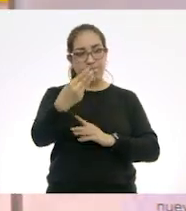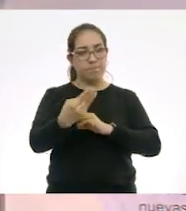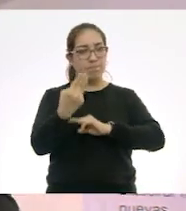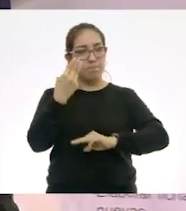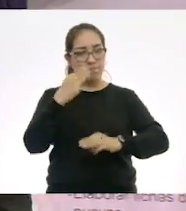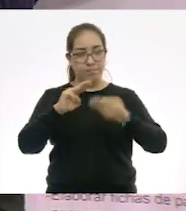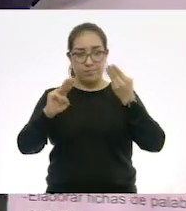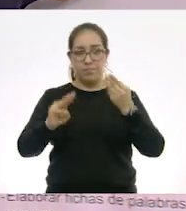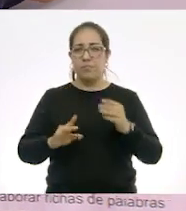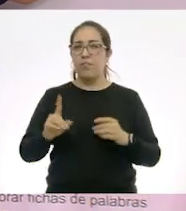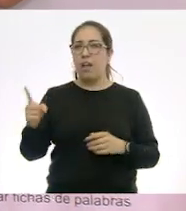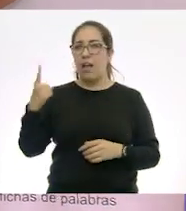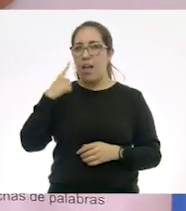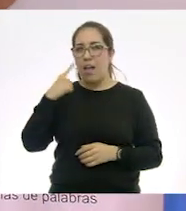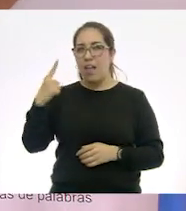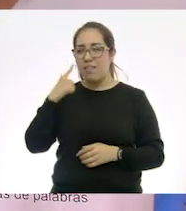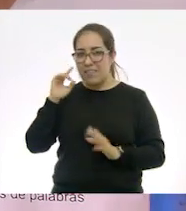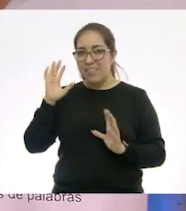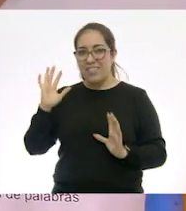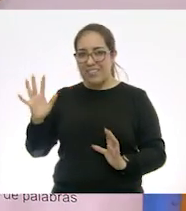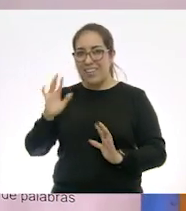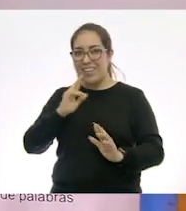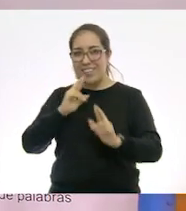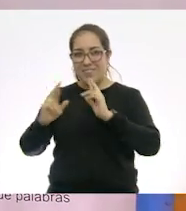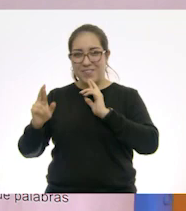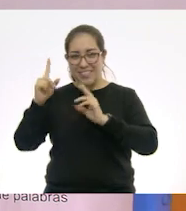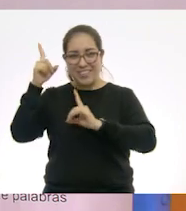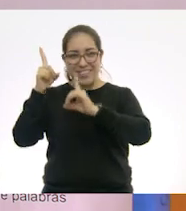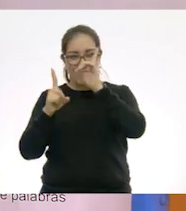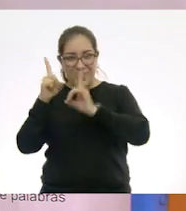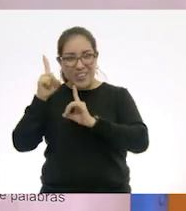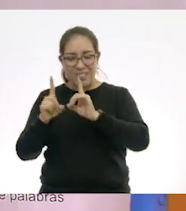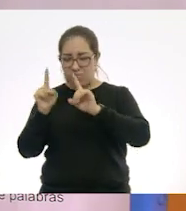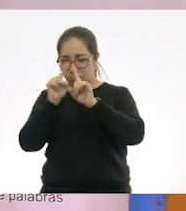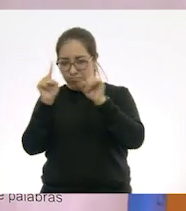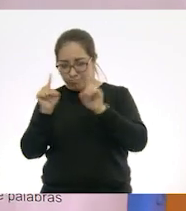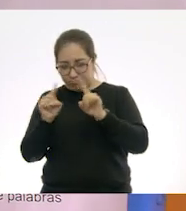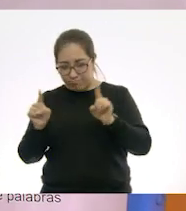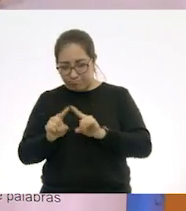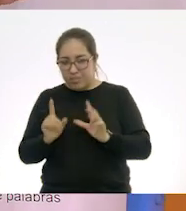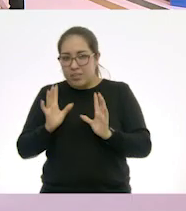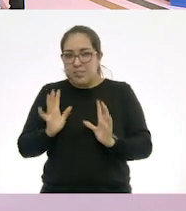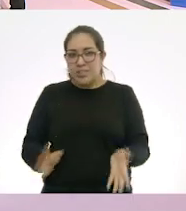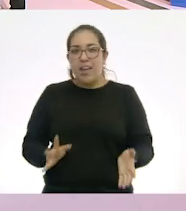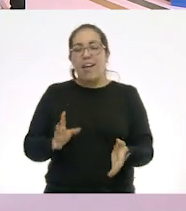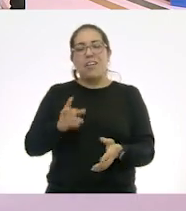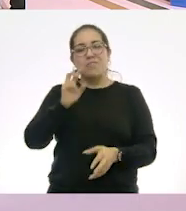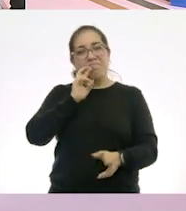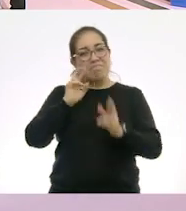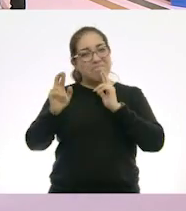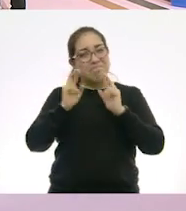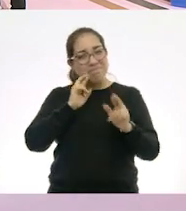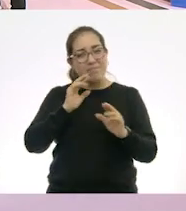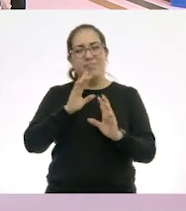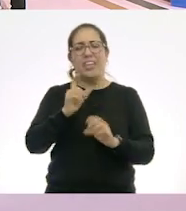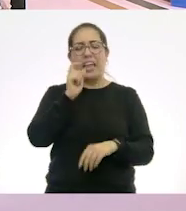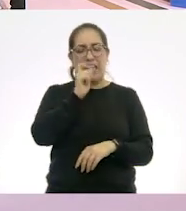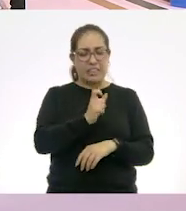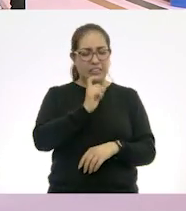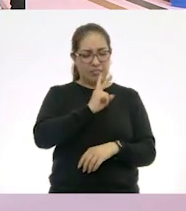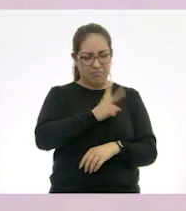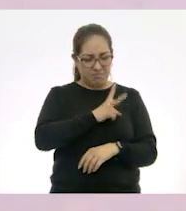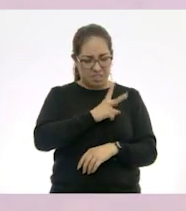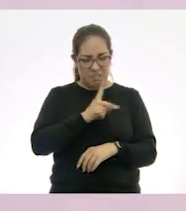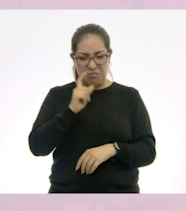que ya estamos resolviendo estas dudas. Ya viste que es el virus, ya viste también que es el coronavirus, que estamos